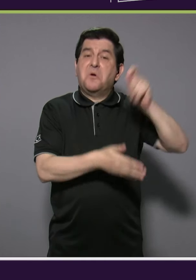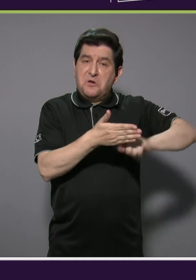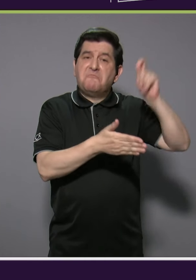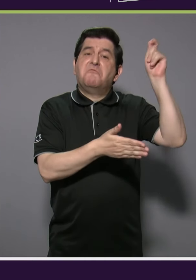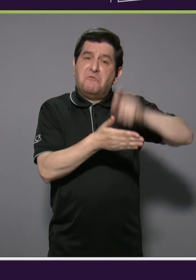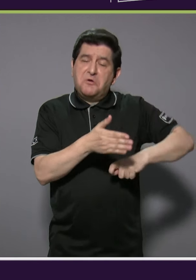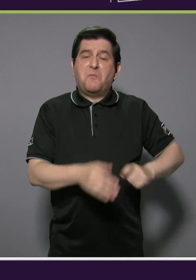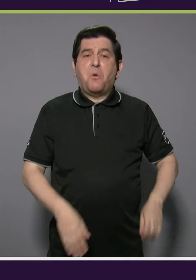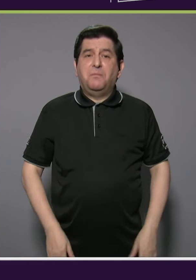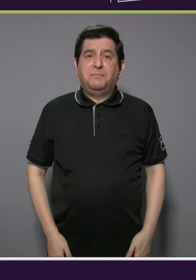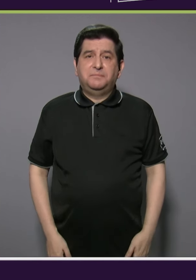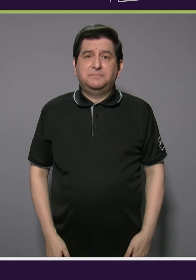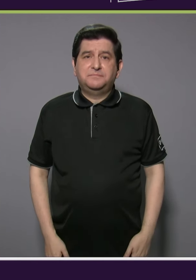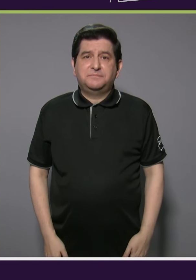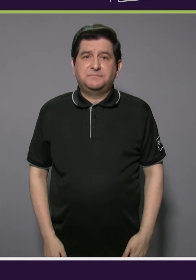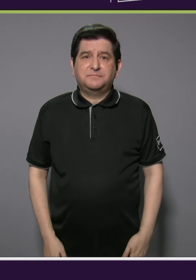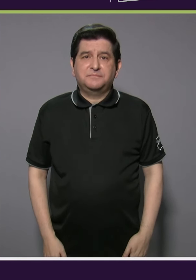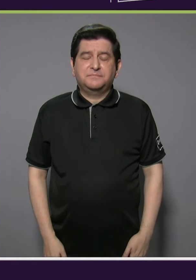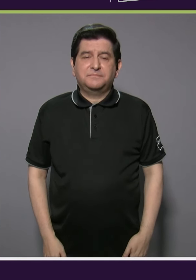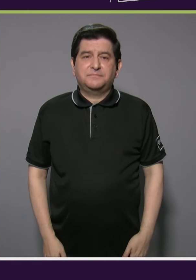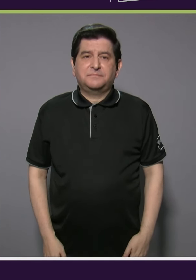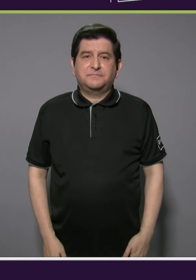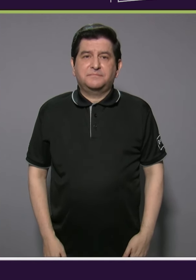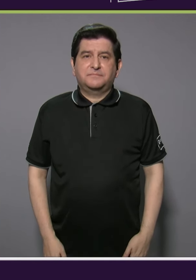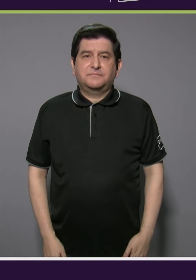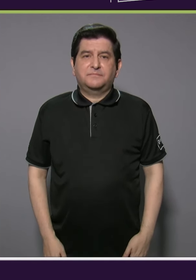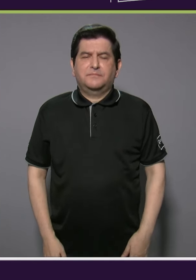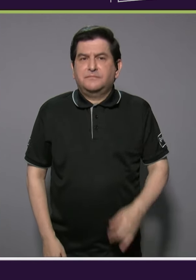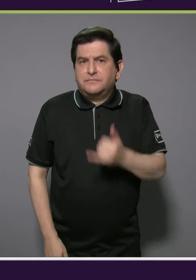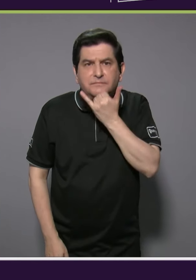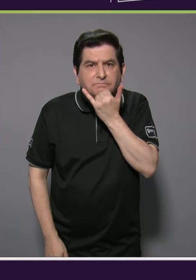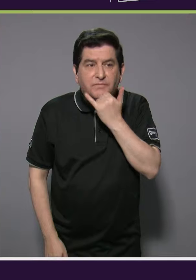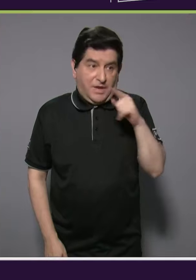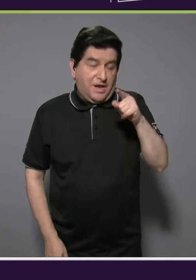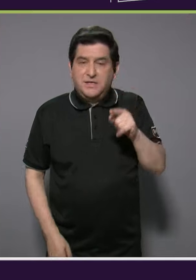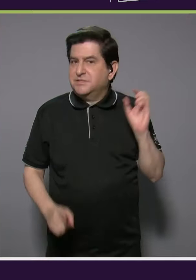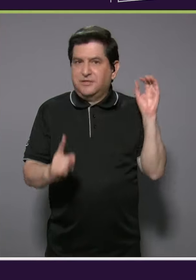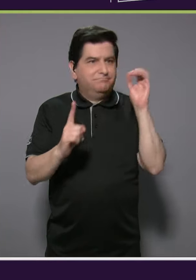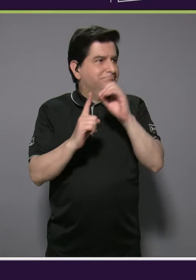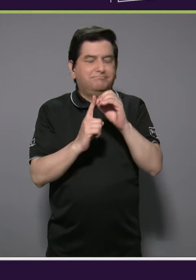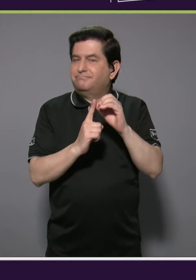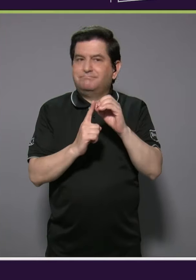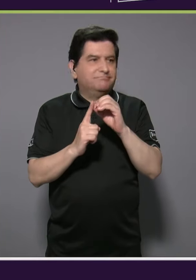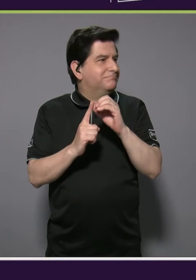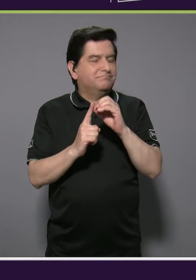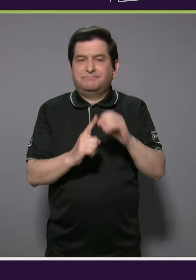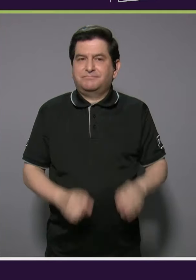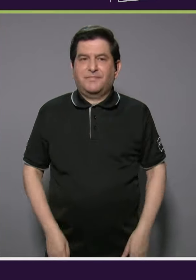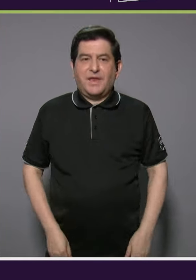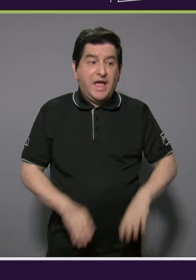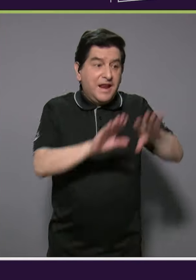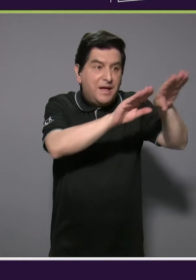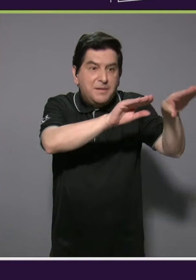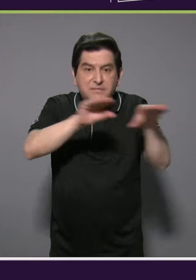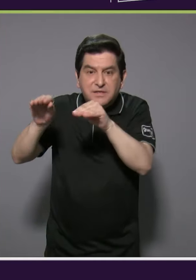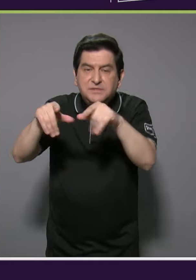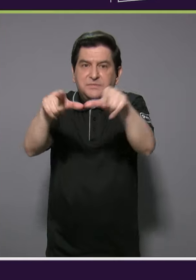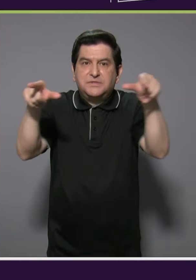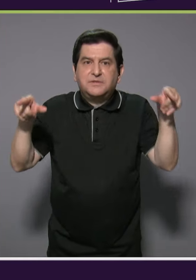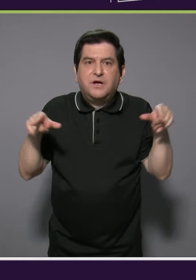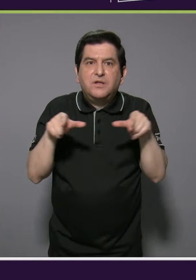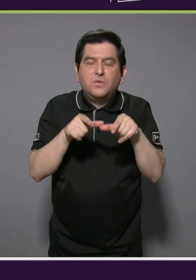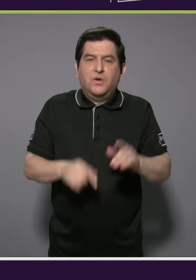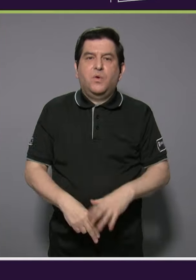y resulta que no era para eso, era traspasando la propiedad